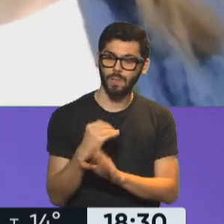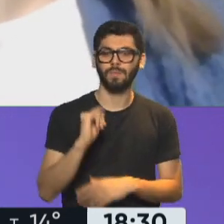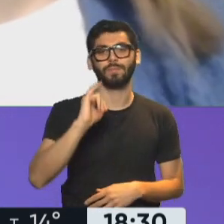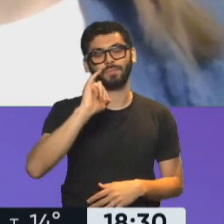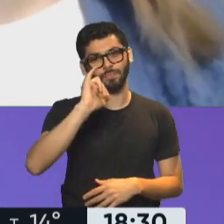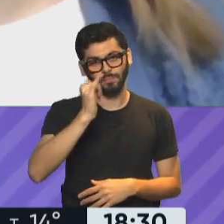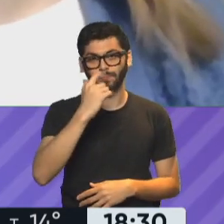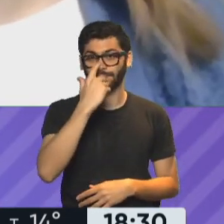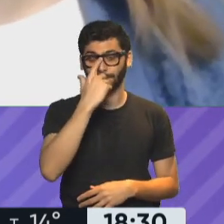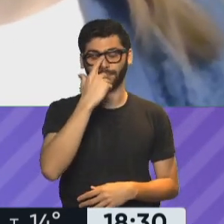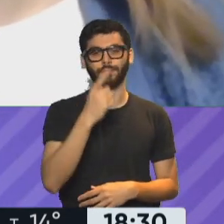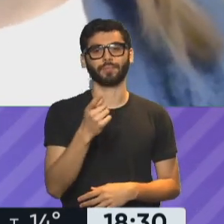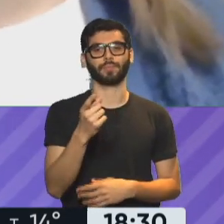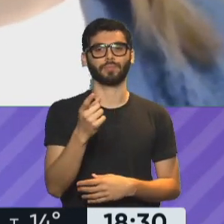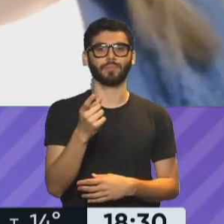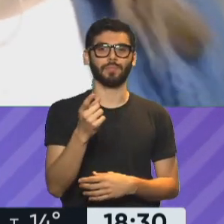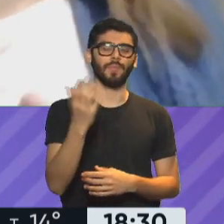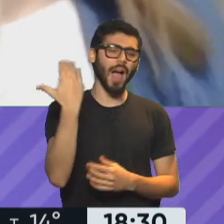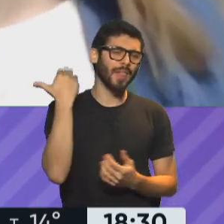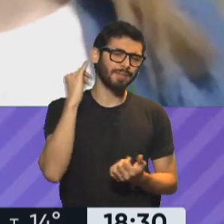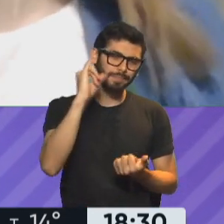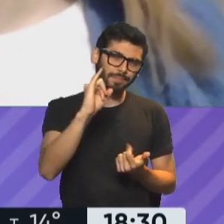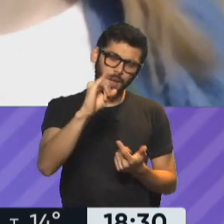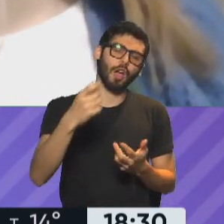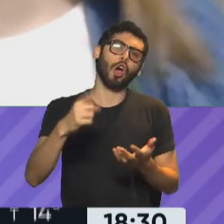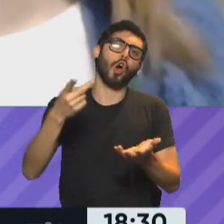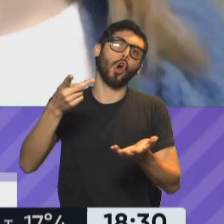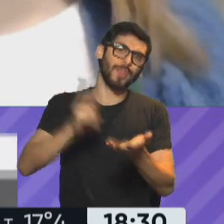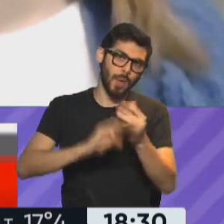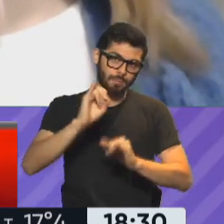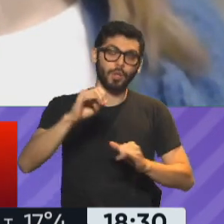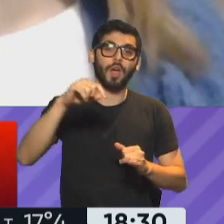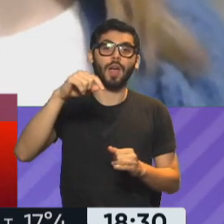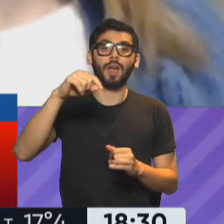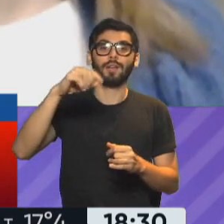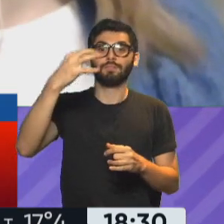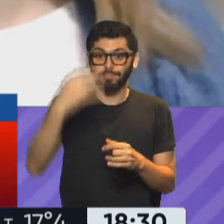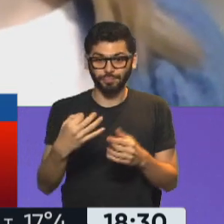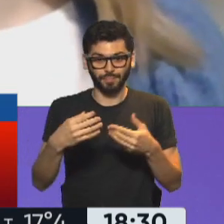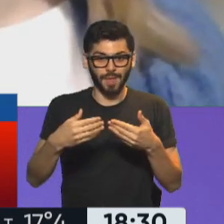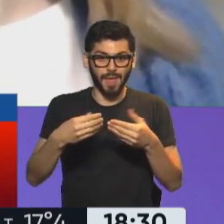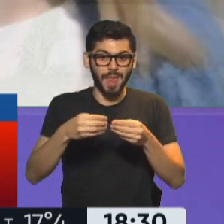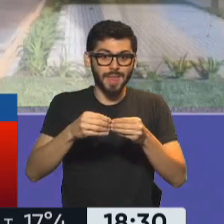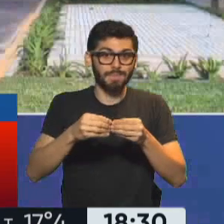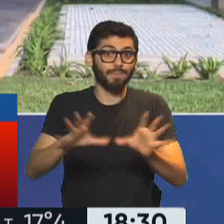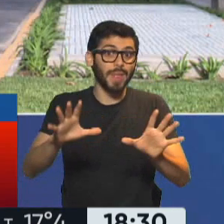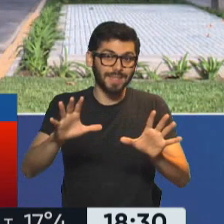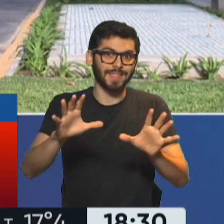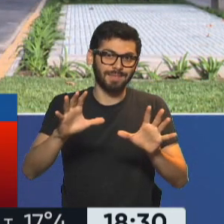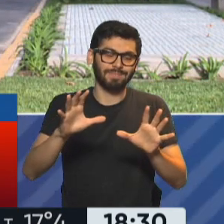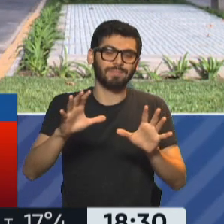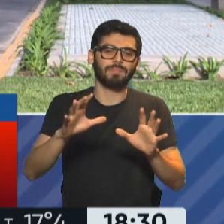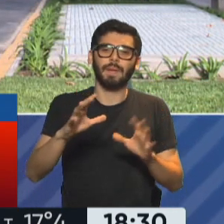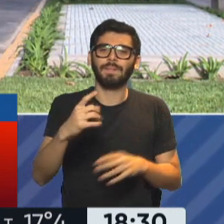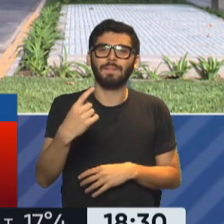veníamos adelantando a lo largo de las distintas ediciones. Las volvemos a repetir porque efectivamente van a comenzar ya a implementarse. Estamos